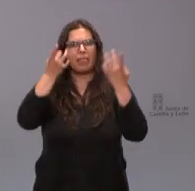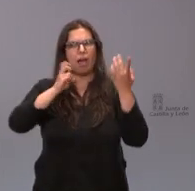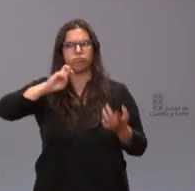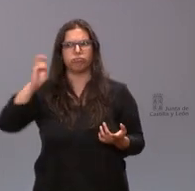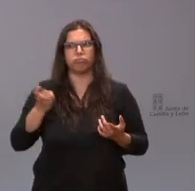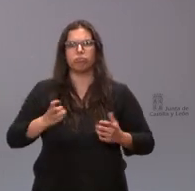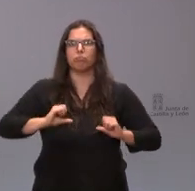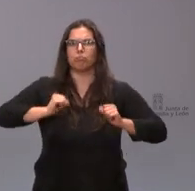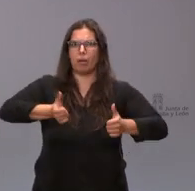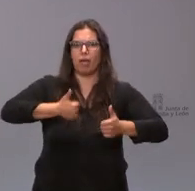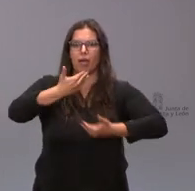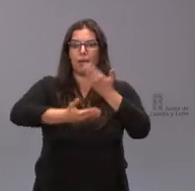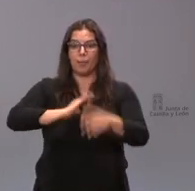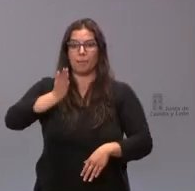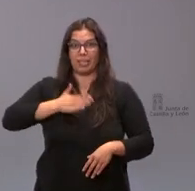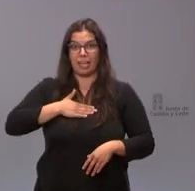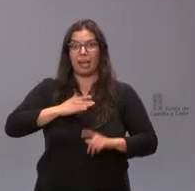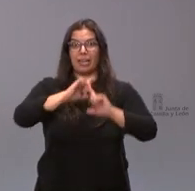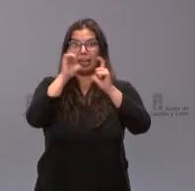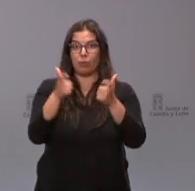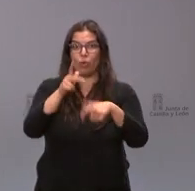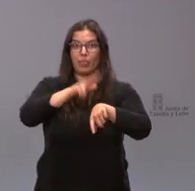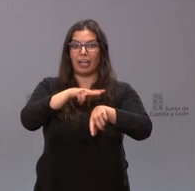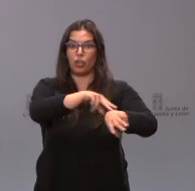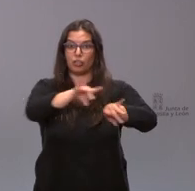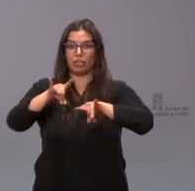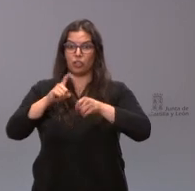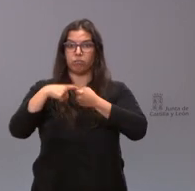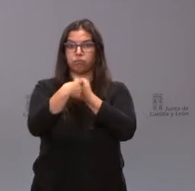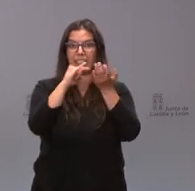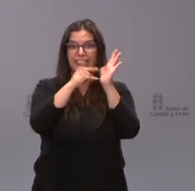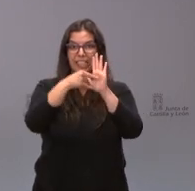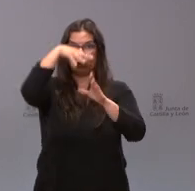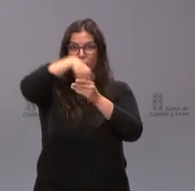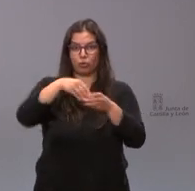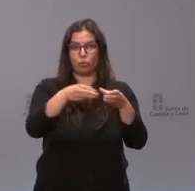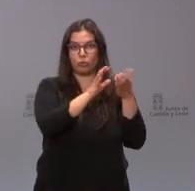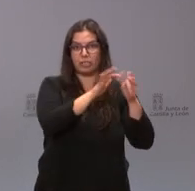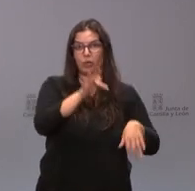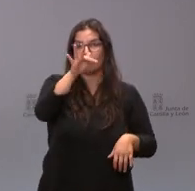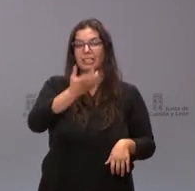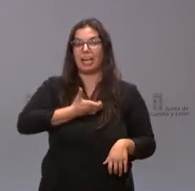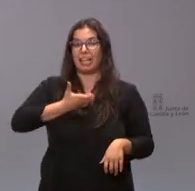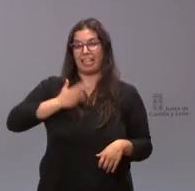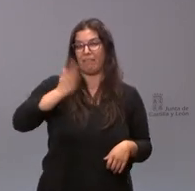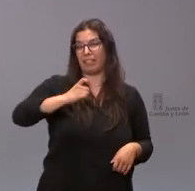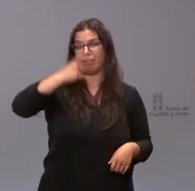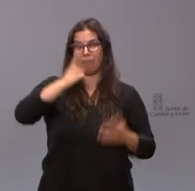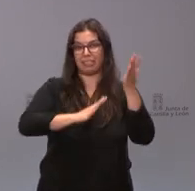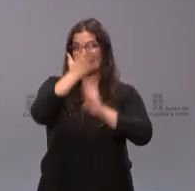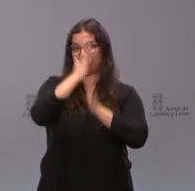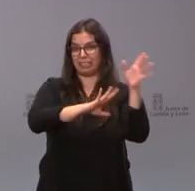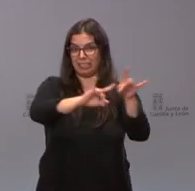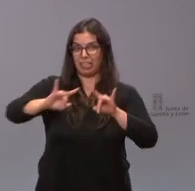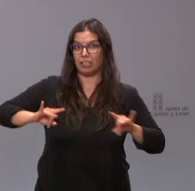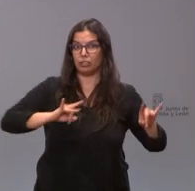mañana mismo hay una reunión en la delegación territorial con técnicos de la Junta de Castilla y León y los alcaldes más afectados en el ámbito